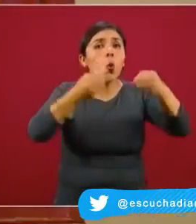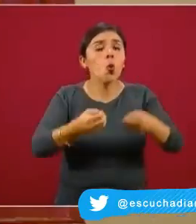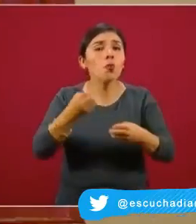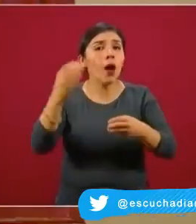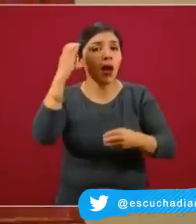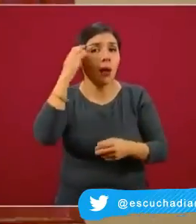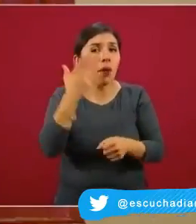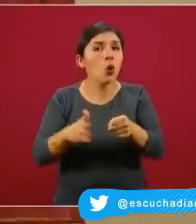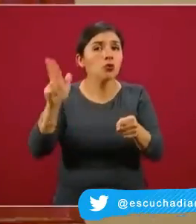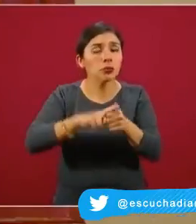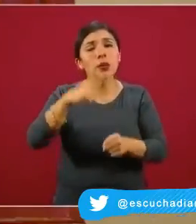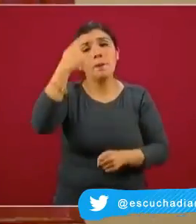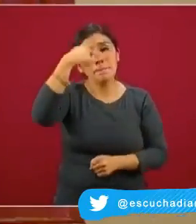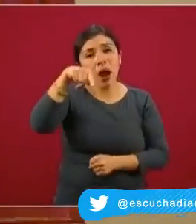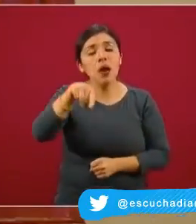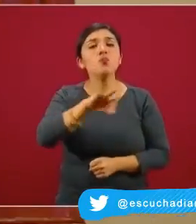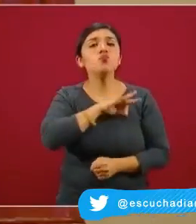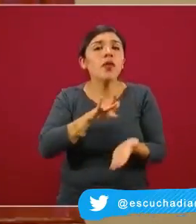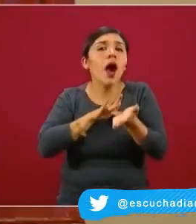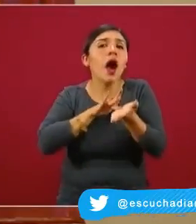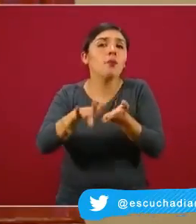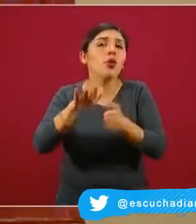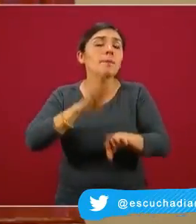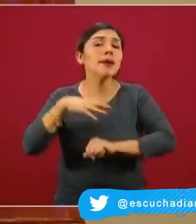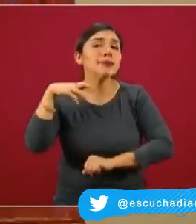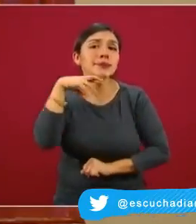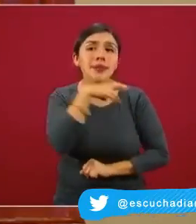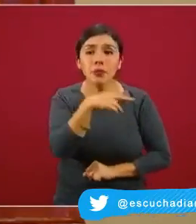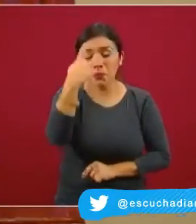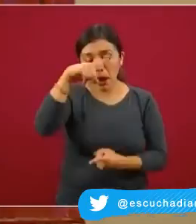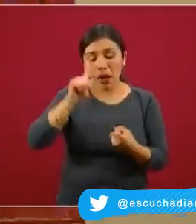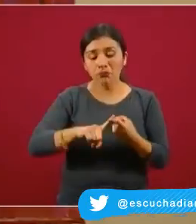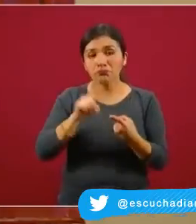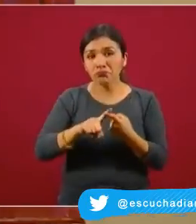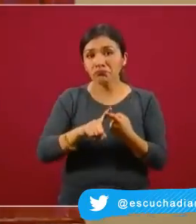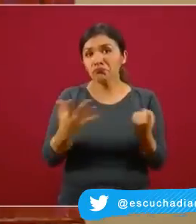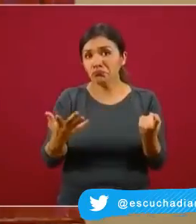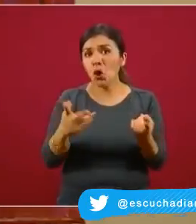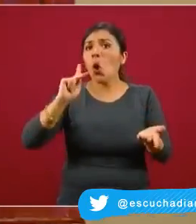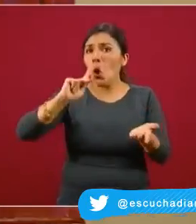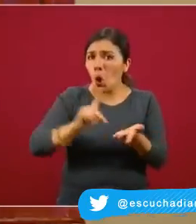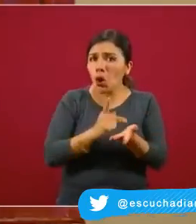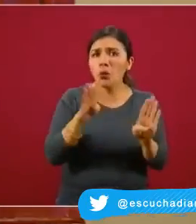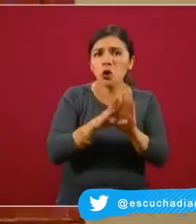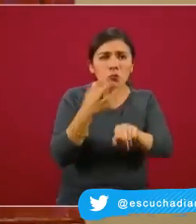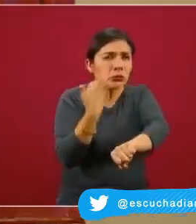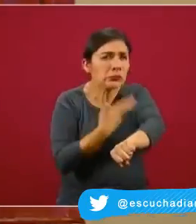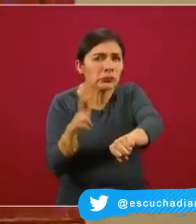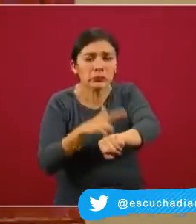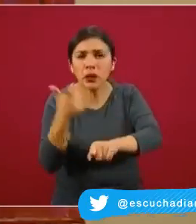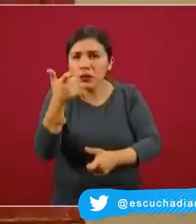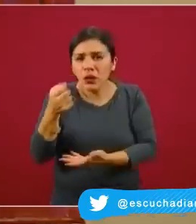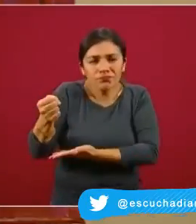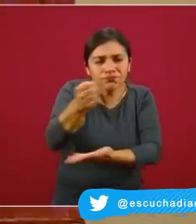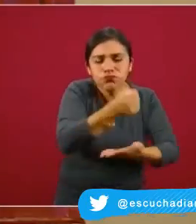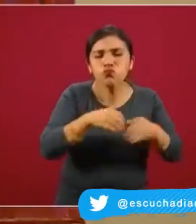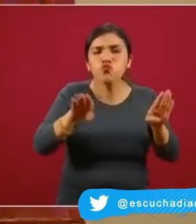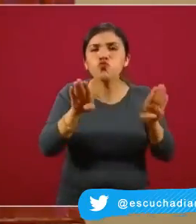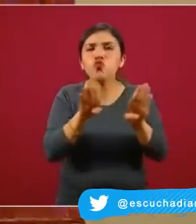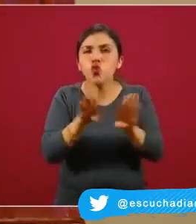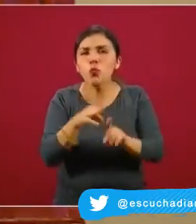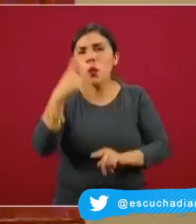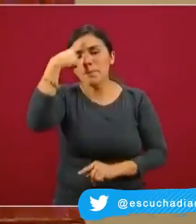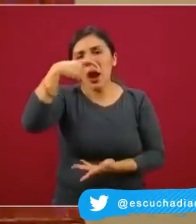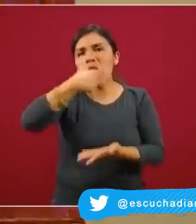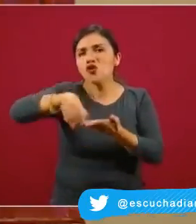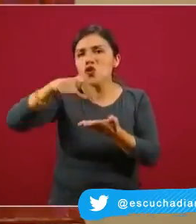precisamente para poder contribuir rápidamente, uno, a definir y reorientar recursos, tanto de